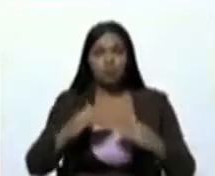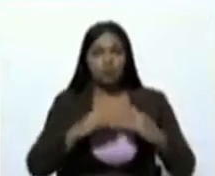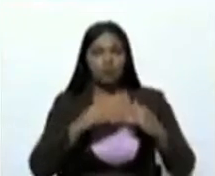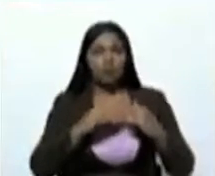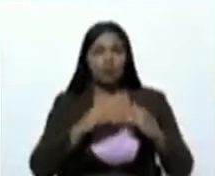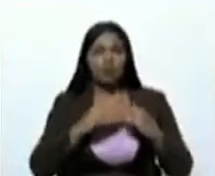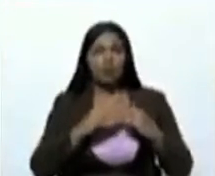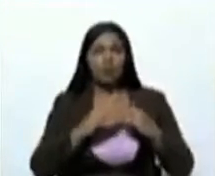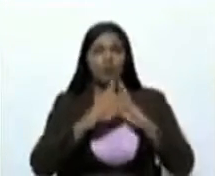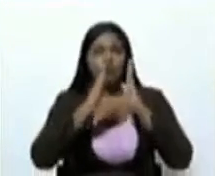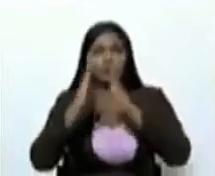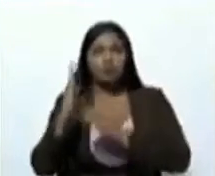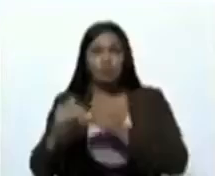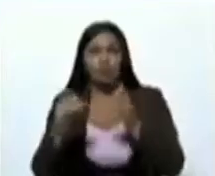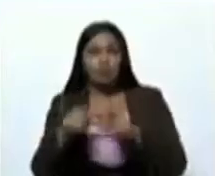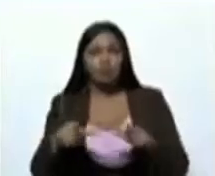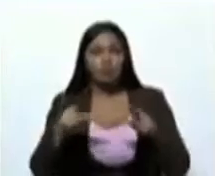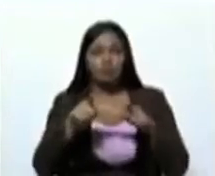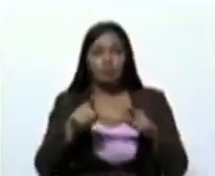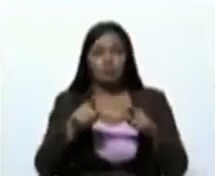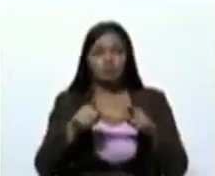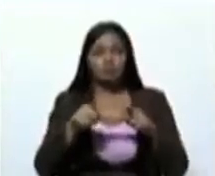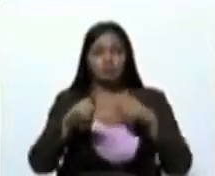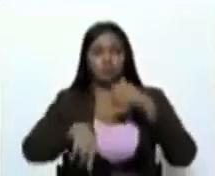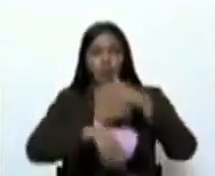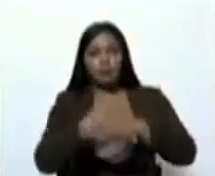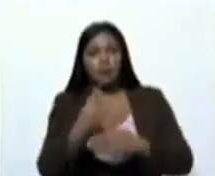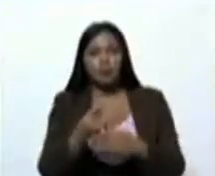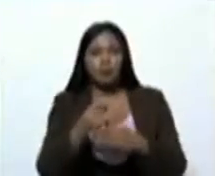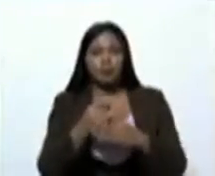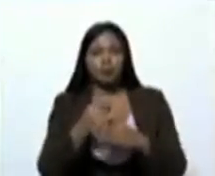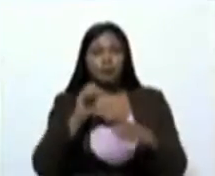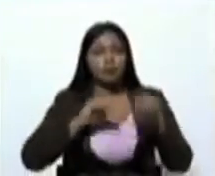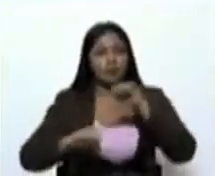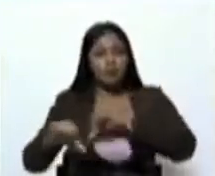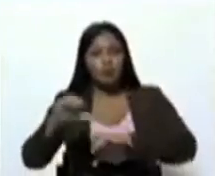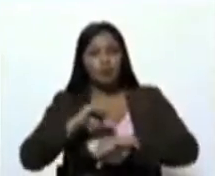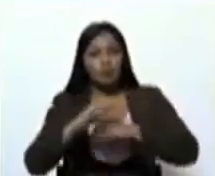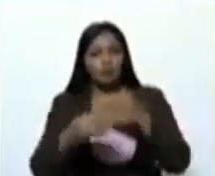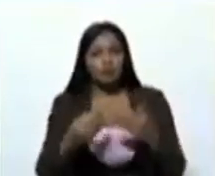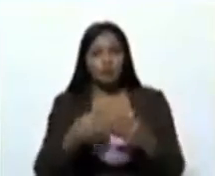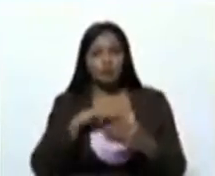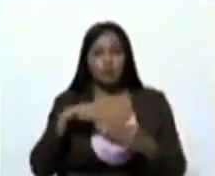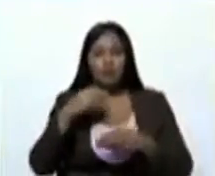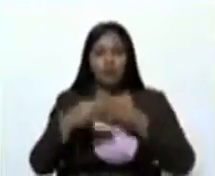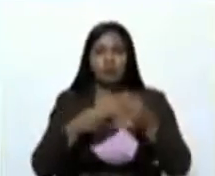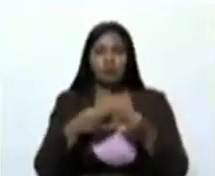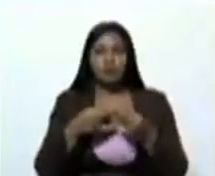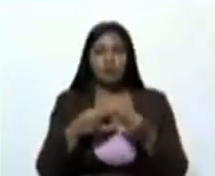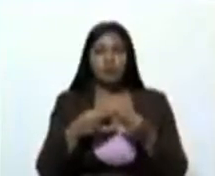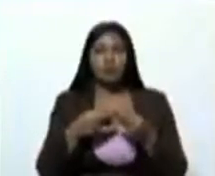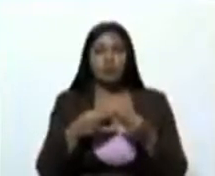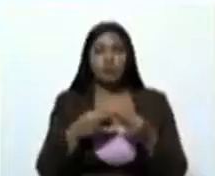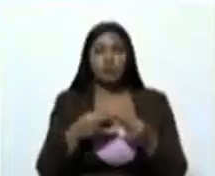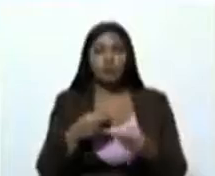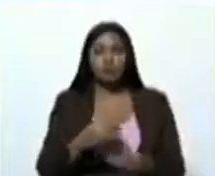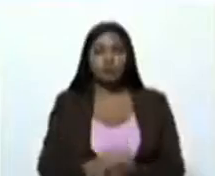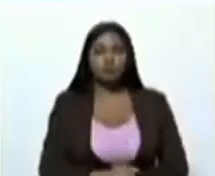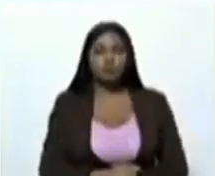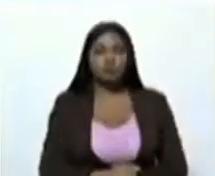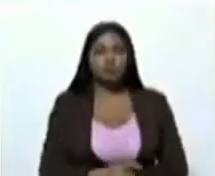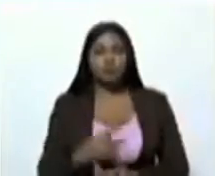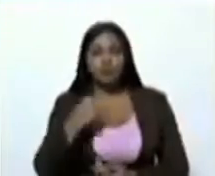organizada hasta el sector universitario, académico, científico y general. Es decir, es una ecología de saberes que está,